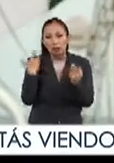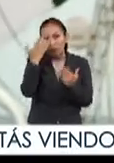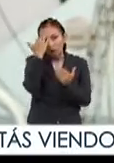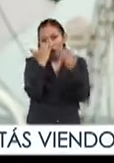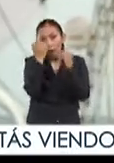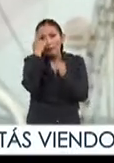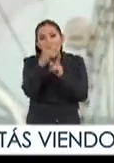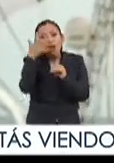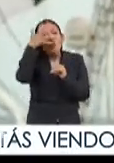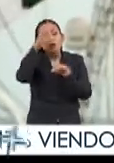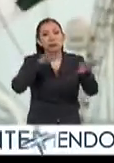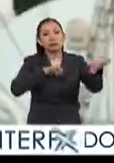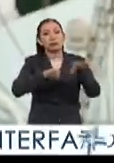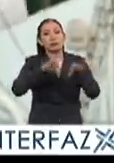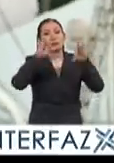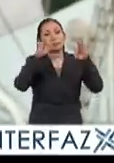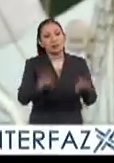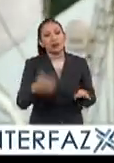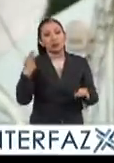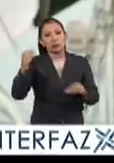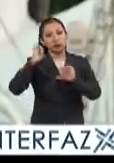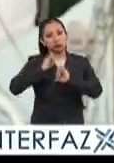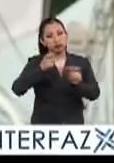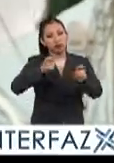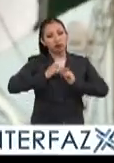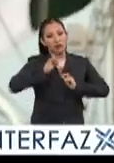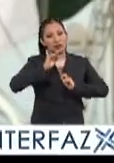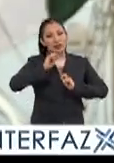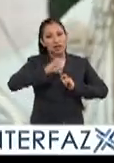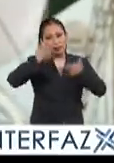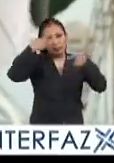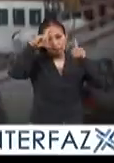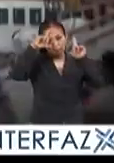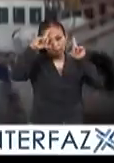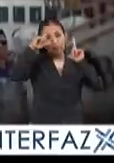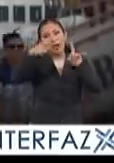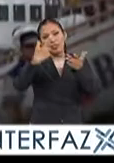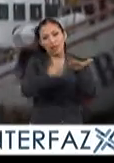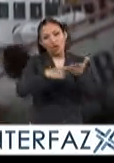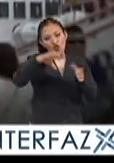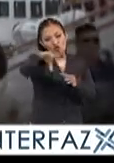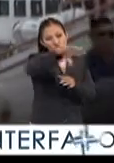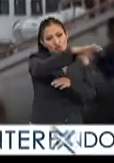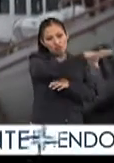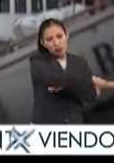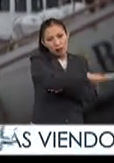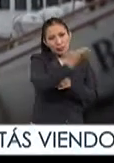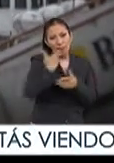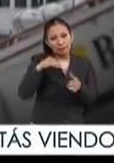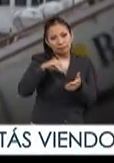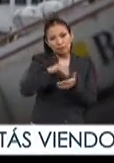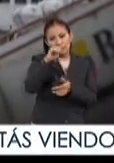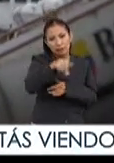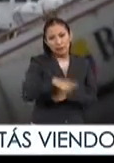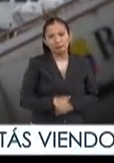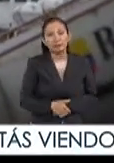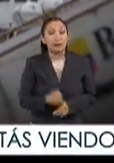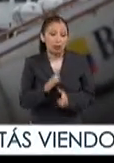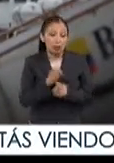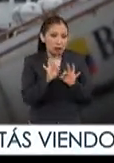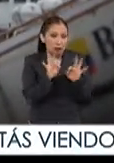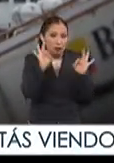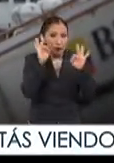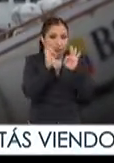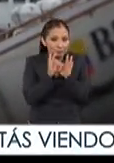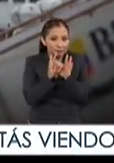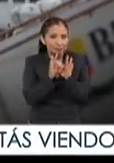el conocimiento para poder desempeñarte en tus cargos como oficial de la Armada de México dentro de las unidades y establecimientos de la misma entonces es muy